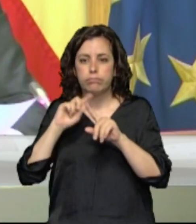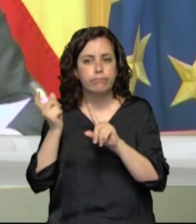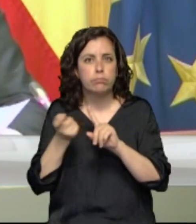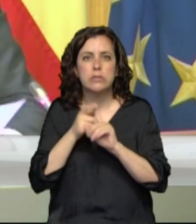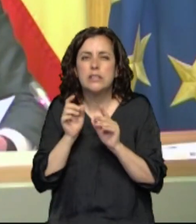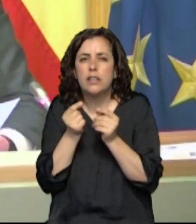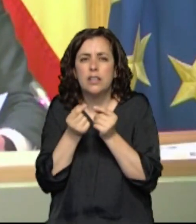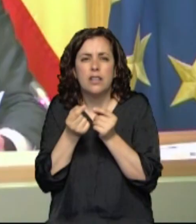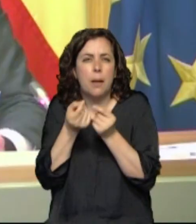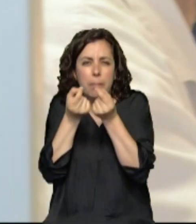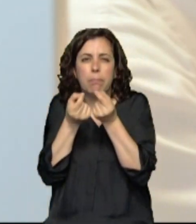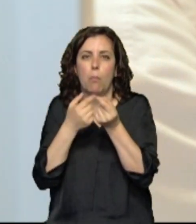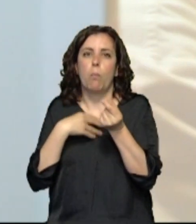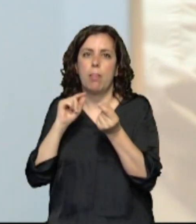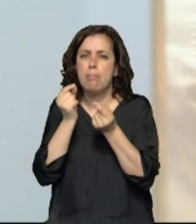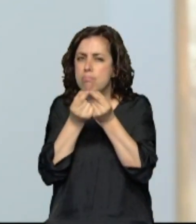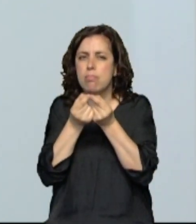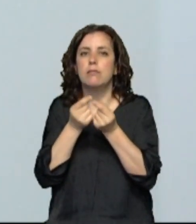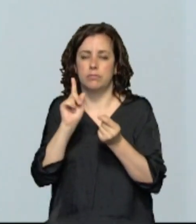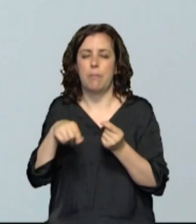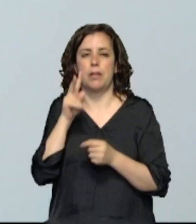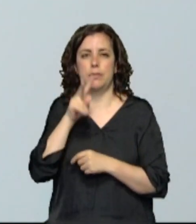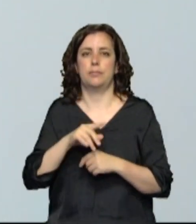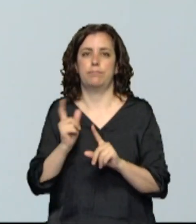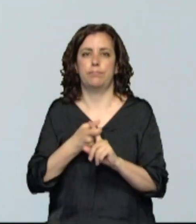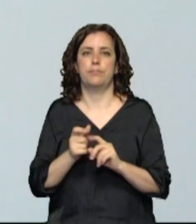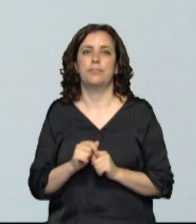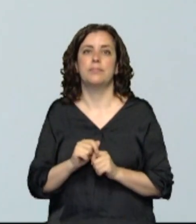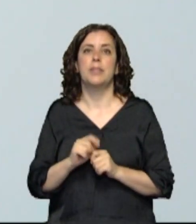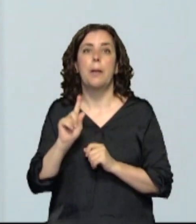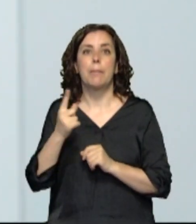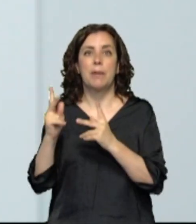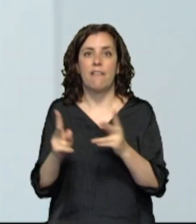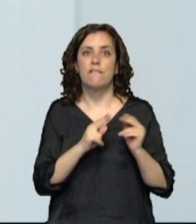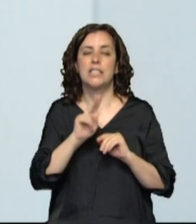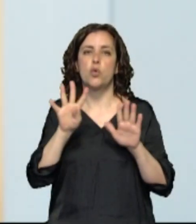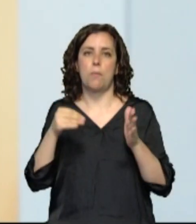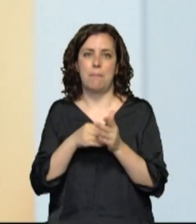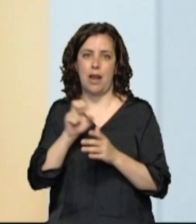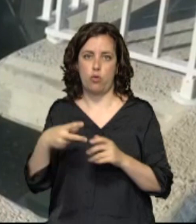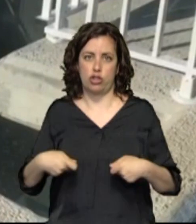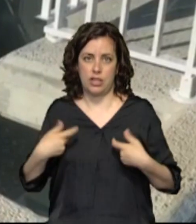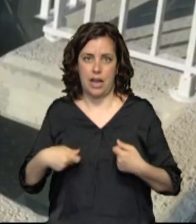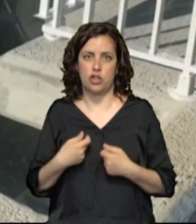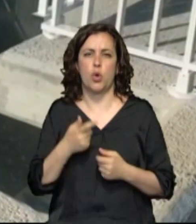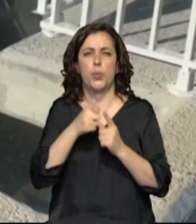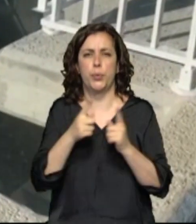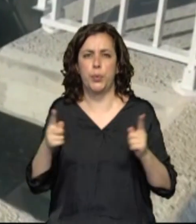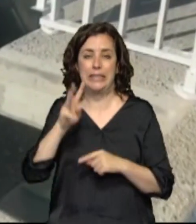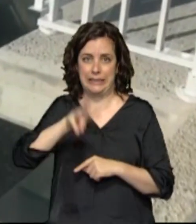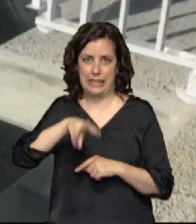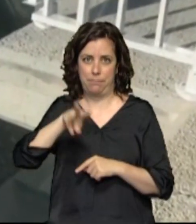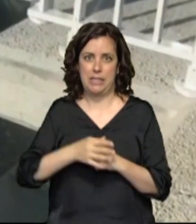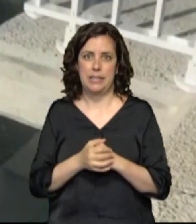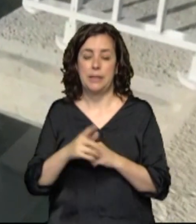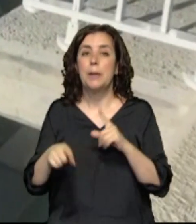trazas, como comentaba Fernando, del virus. La primera fase de este estudio tendrá un coste de 9.000 euros y durará tres meses. Además, se pondrá el foco en el colector